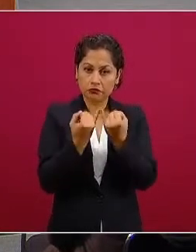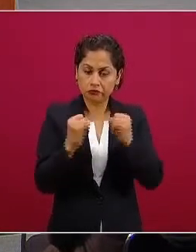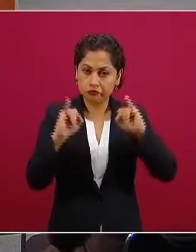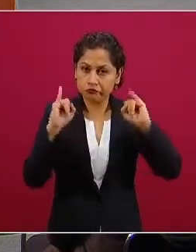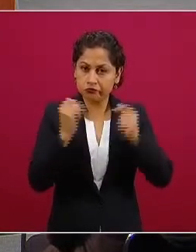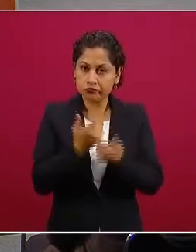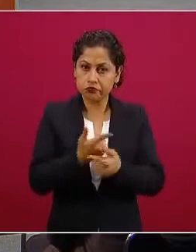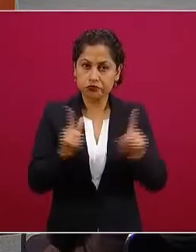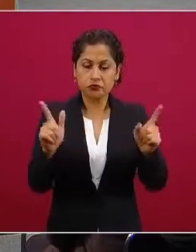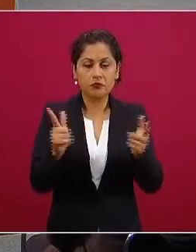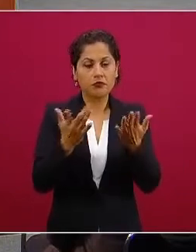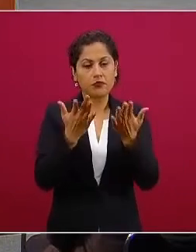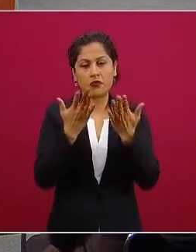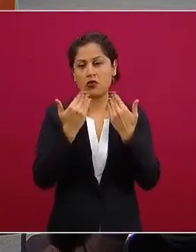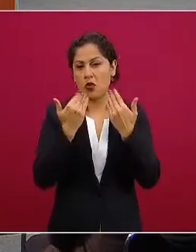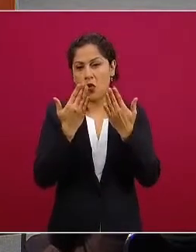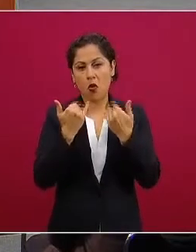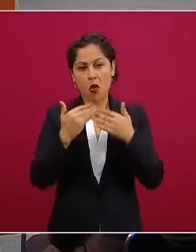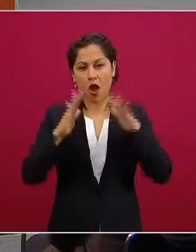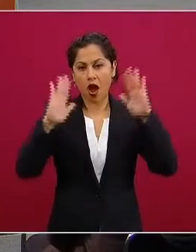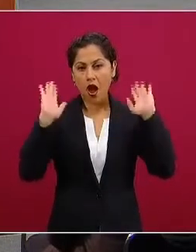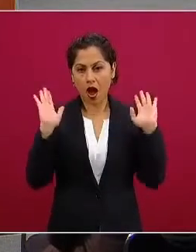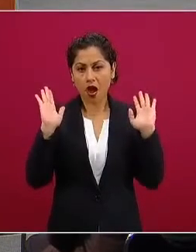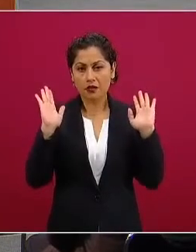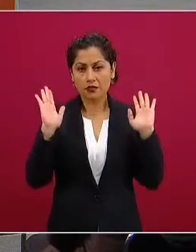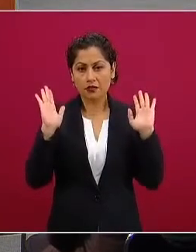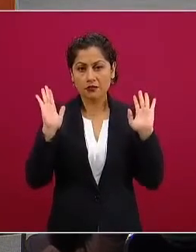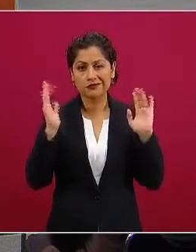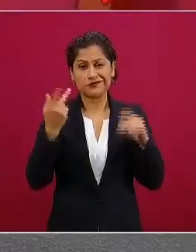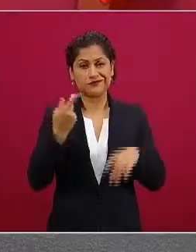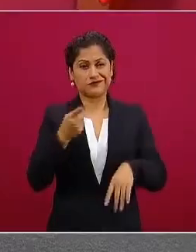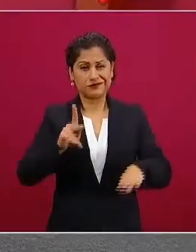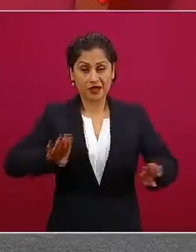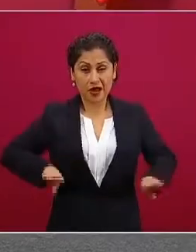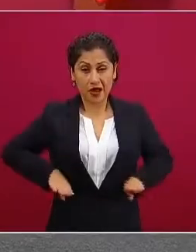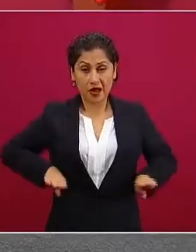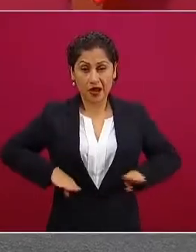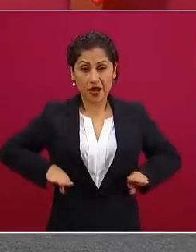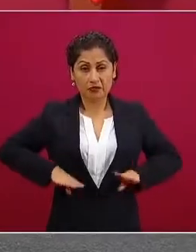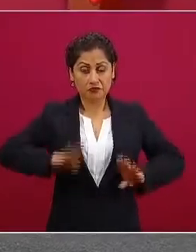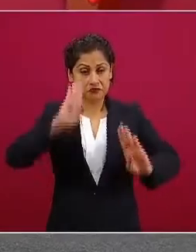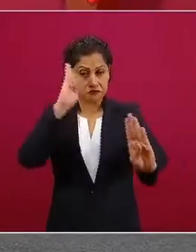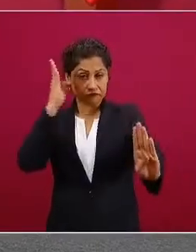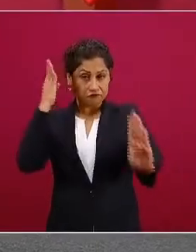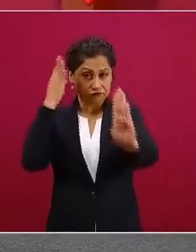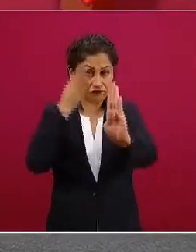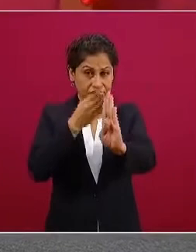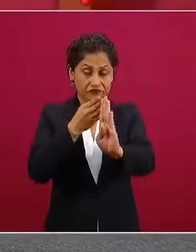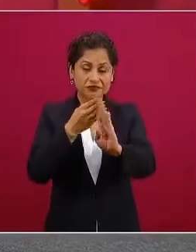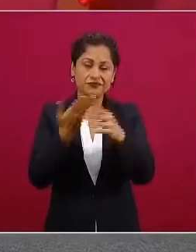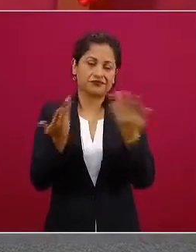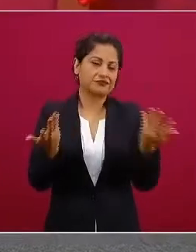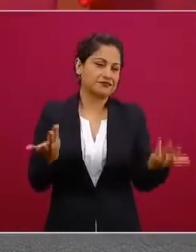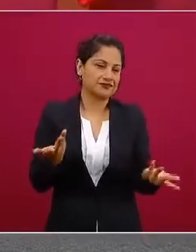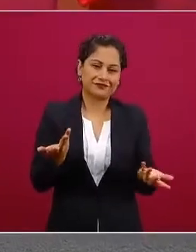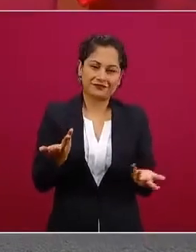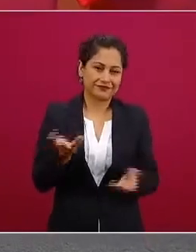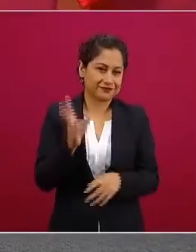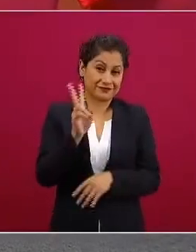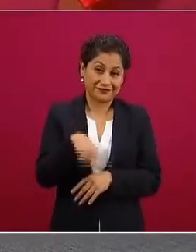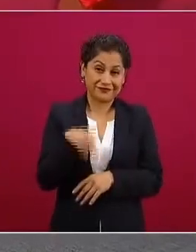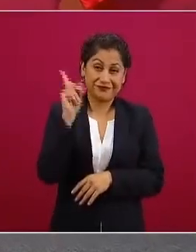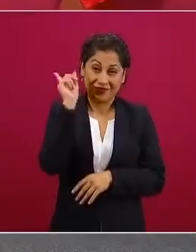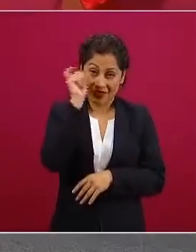no digo objetivo porque eso es muy difícil la objetividad